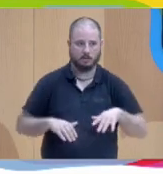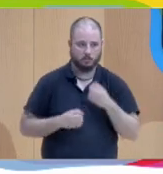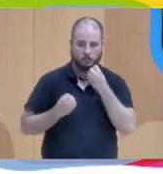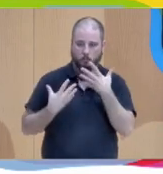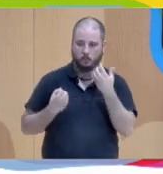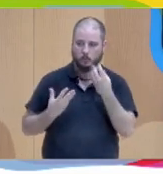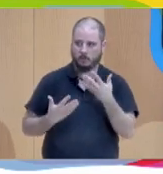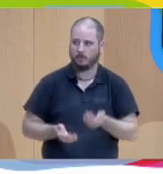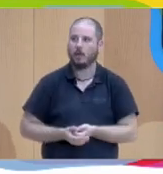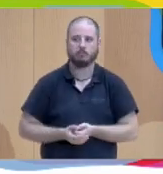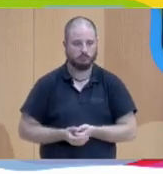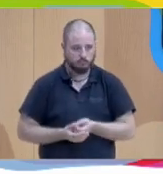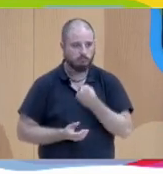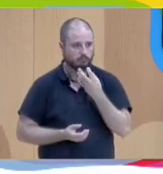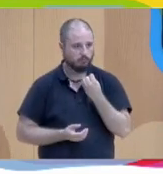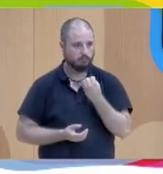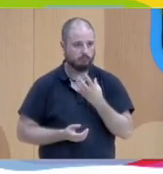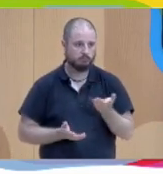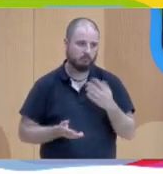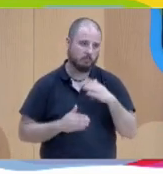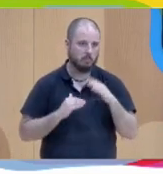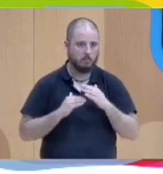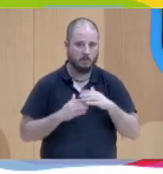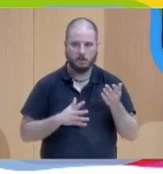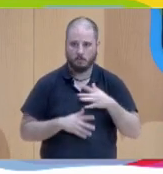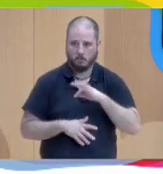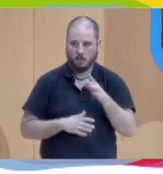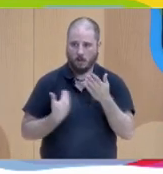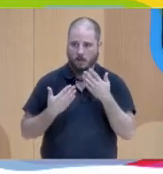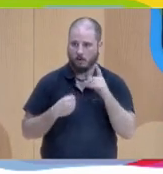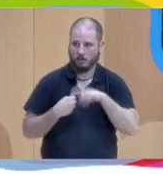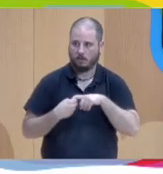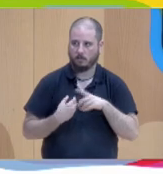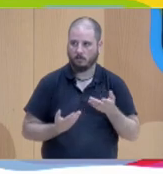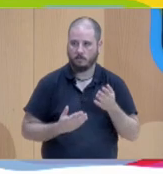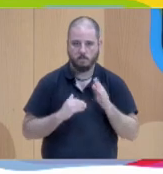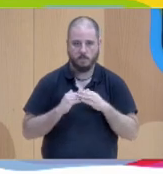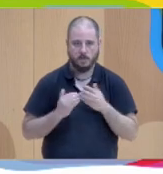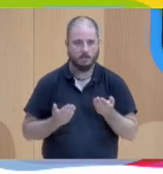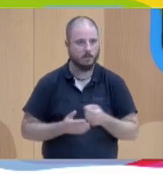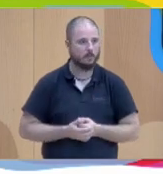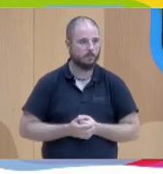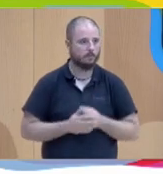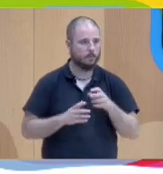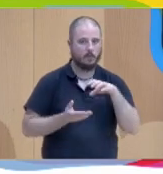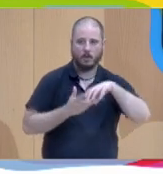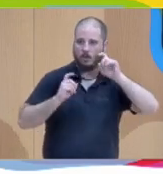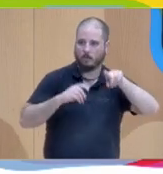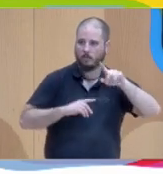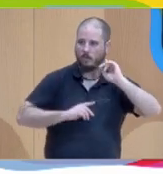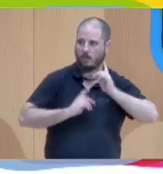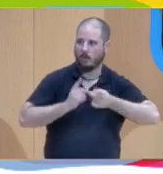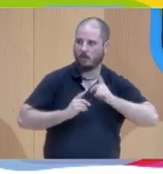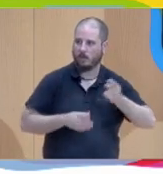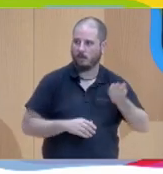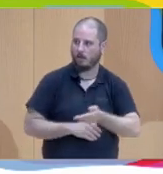qué bien, desde luego qué bien, qué menos, que poder hablar y sentirte parte, o un centro educativo en equipo directivo que viene y me dice hicimos el